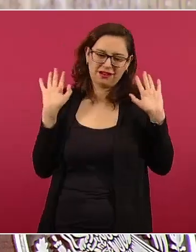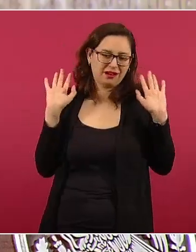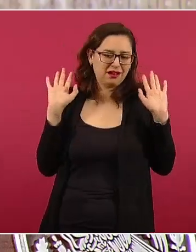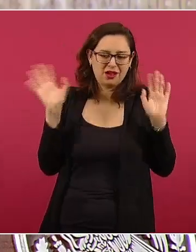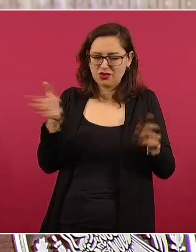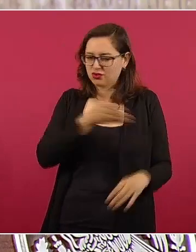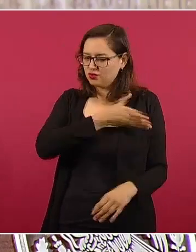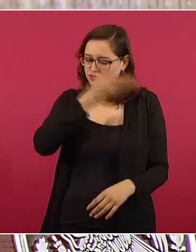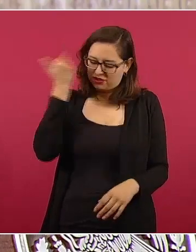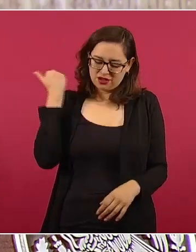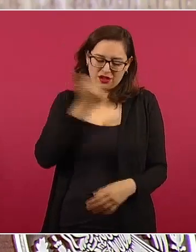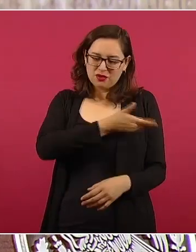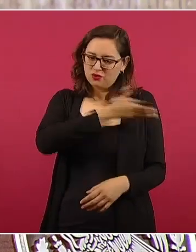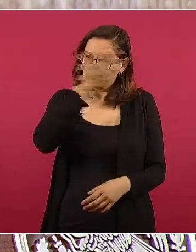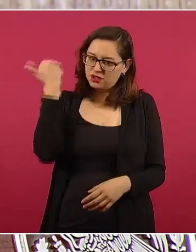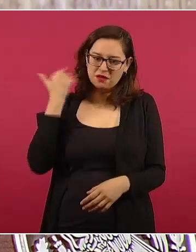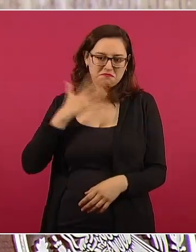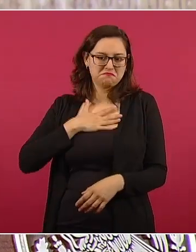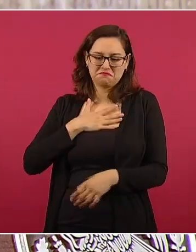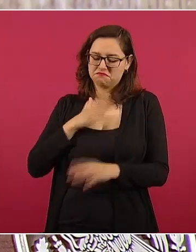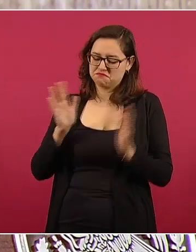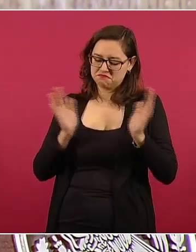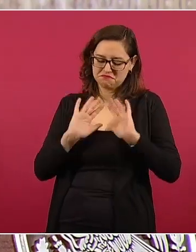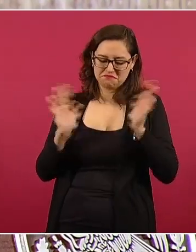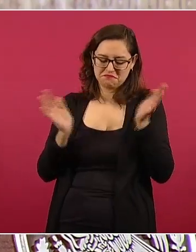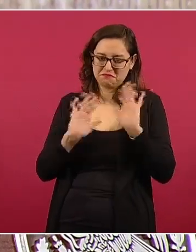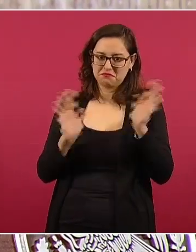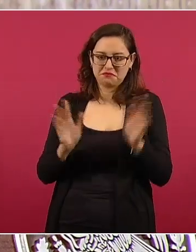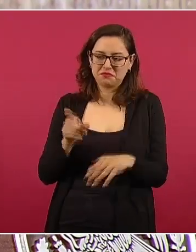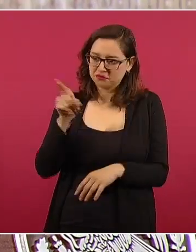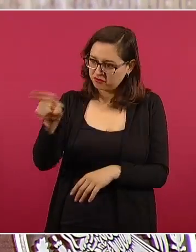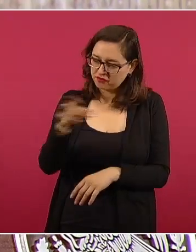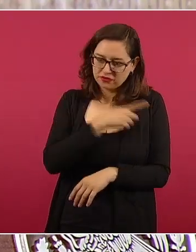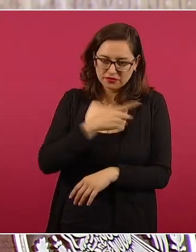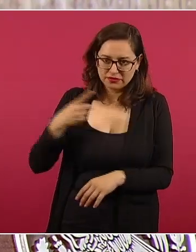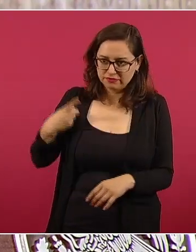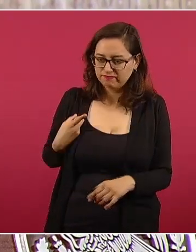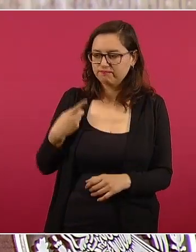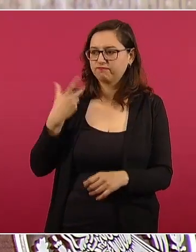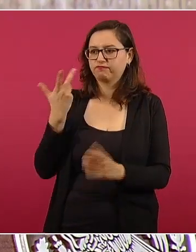el daño, que eso es muy importante.